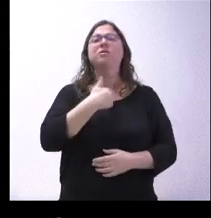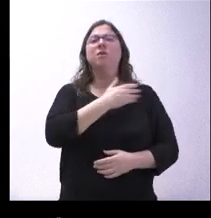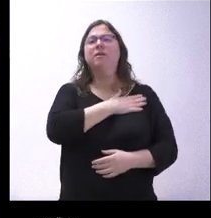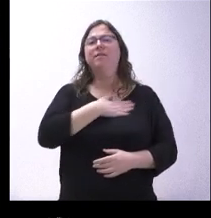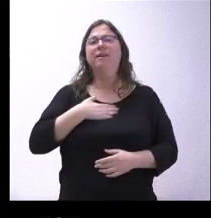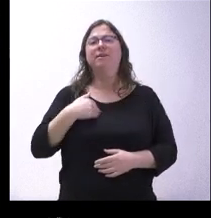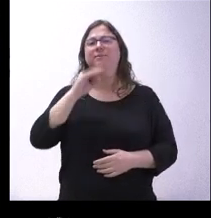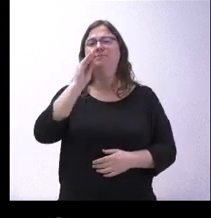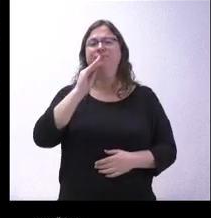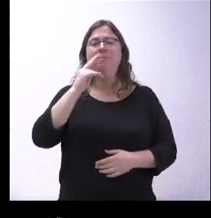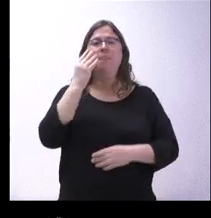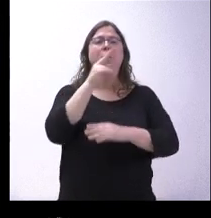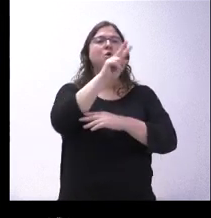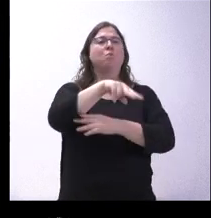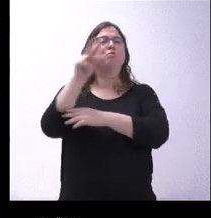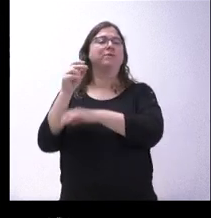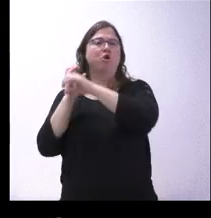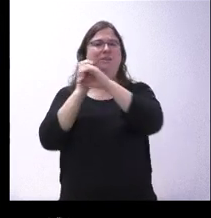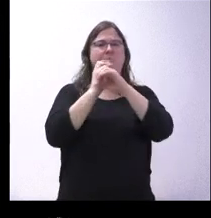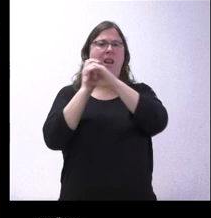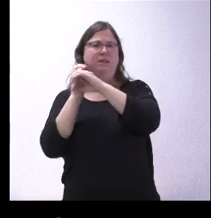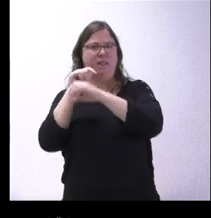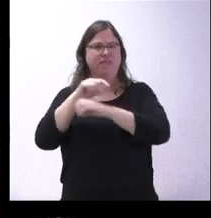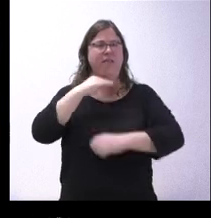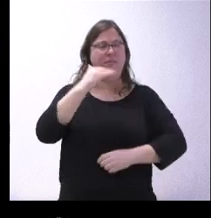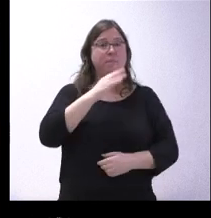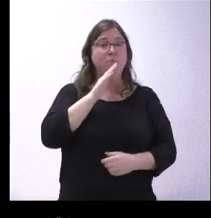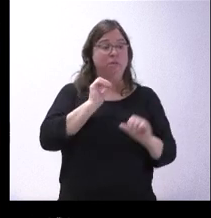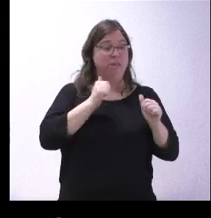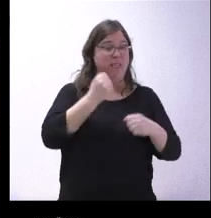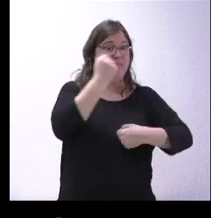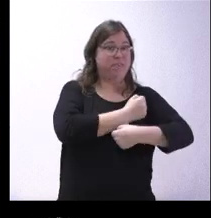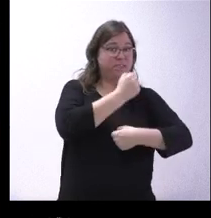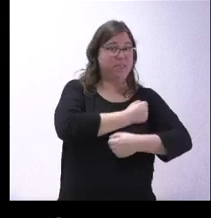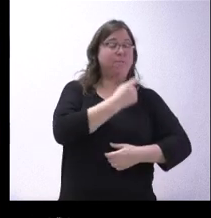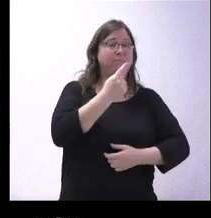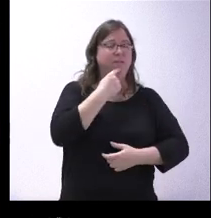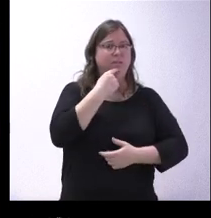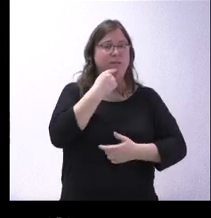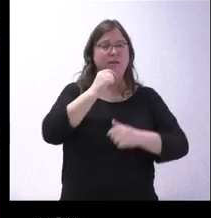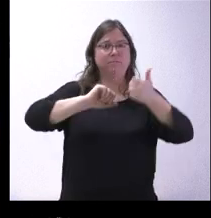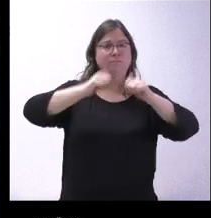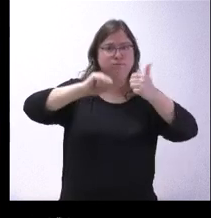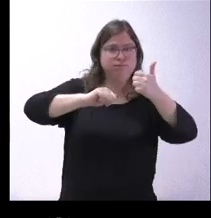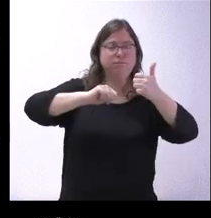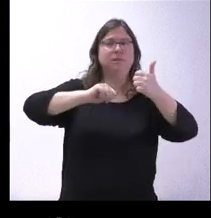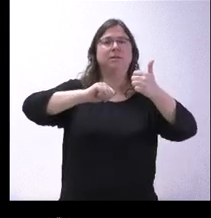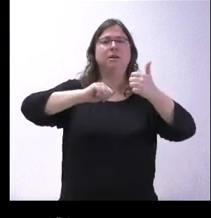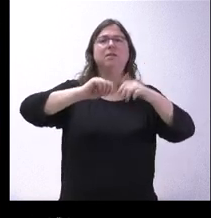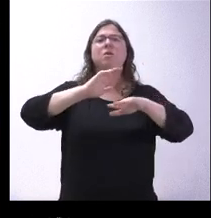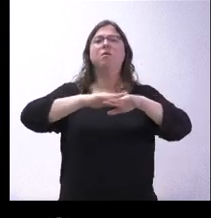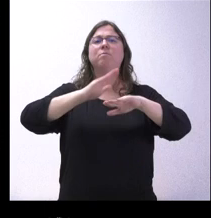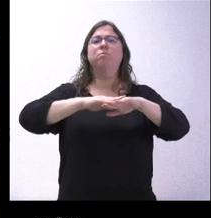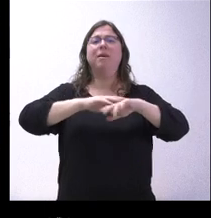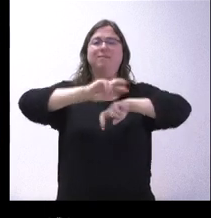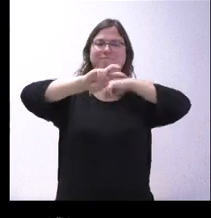Museo de Semana Santa de Zamora, porque desde diciembre están diciendo que la licitación para reanudar